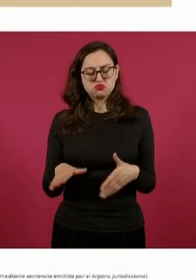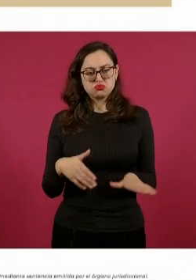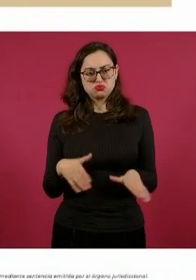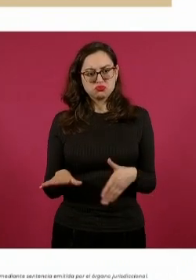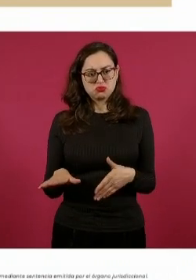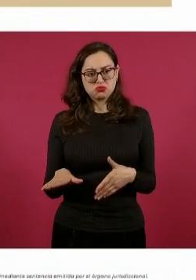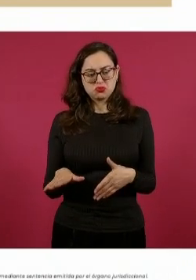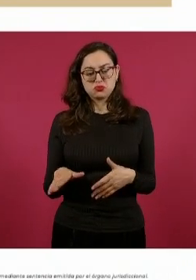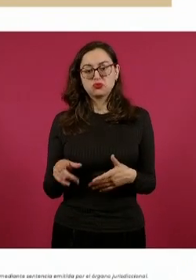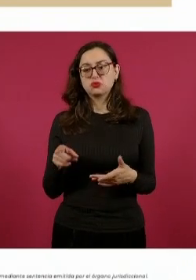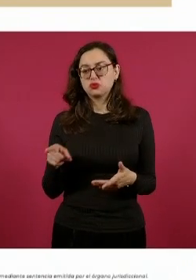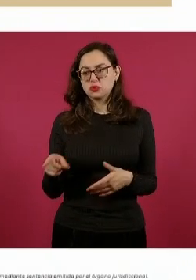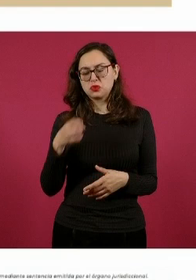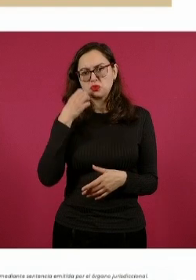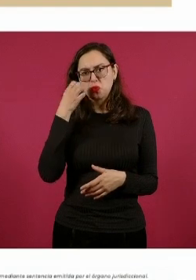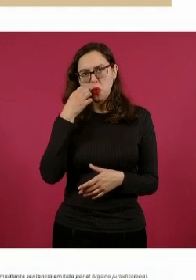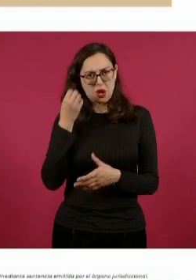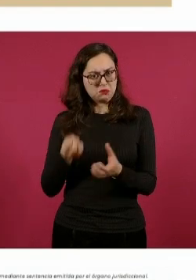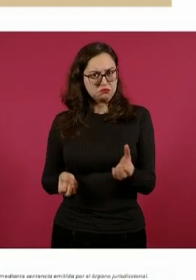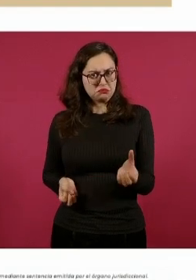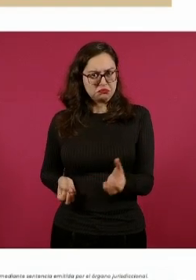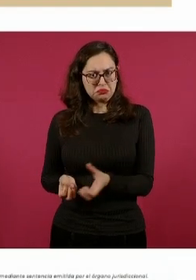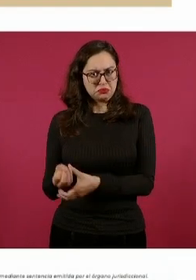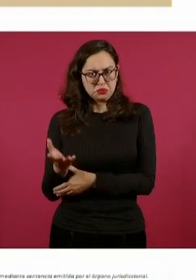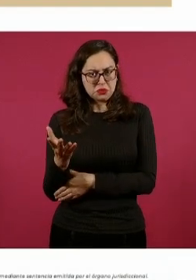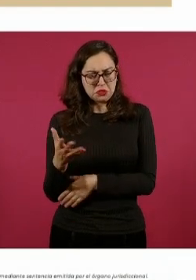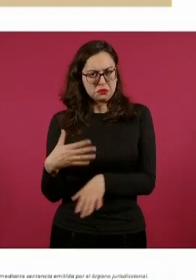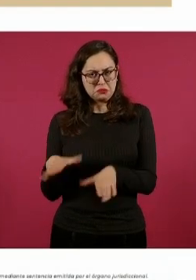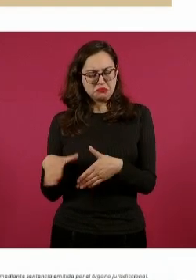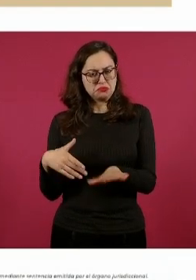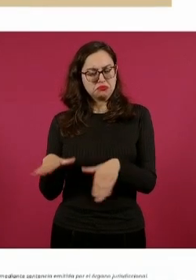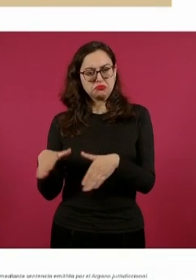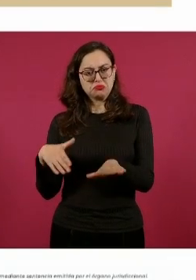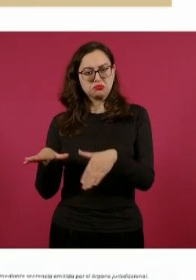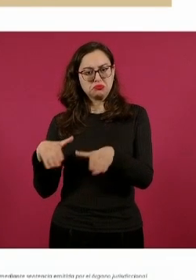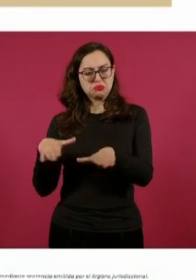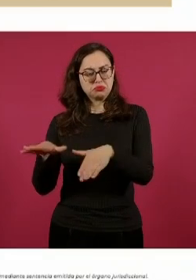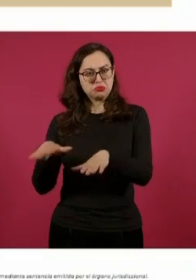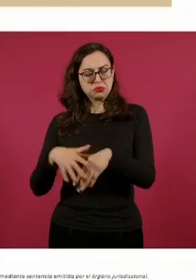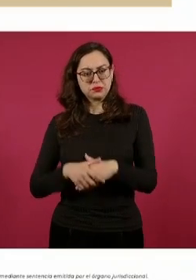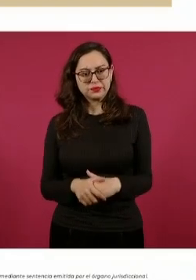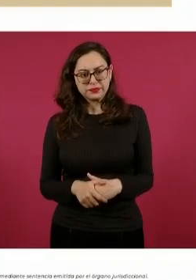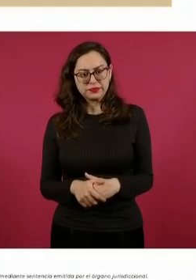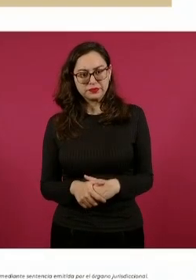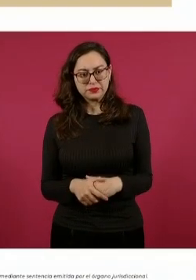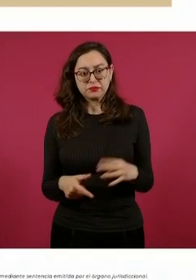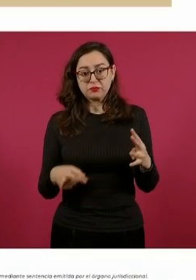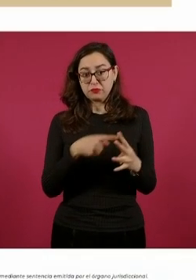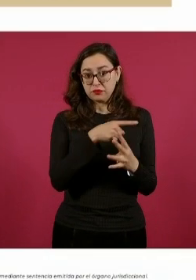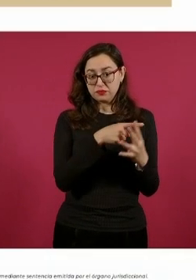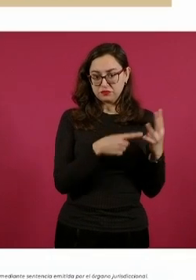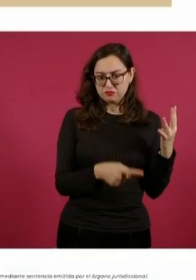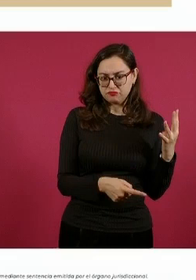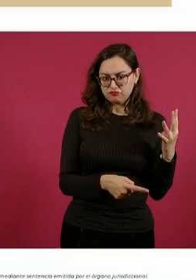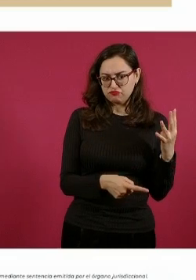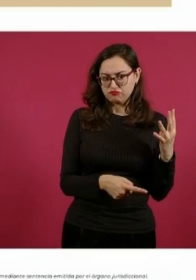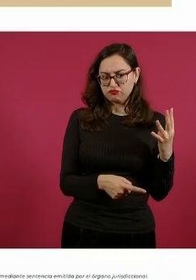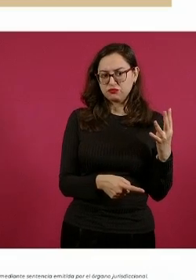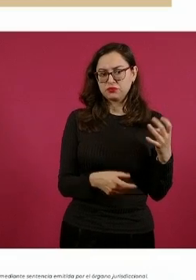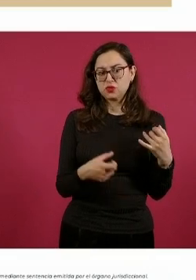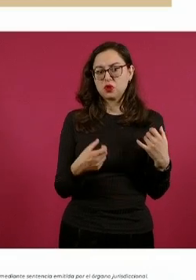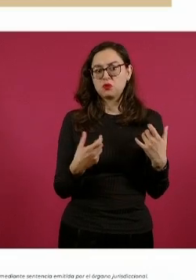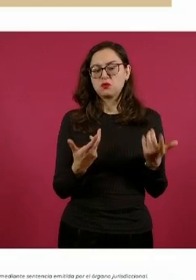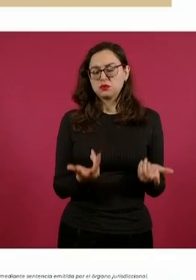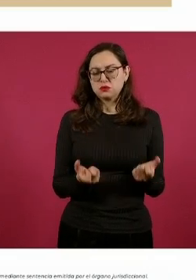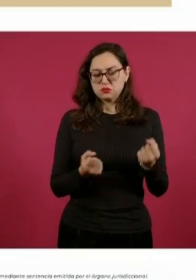Canteras al salir de la escuela secundaria, lugar donde fueron interceptados por estas cuatro personas que viajaban